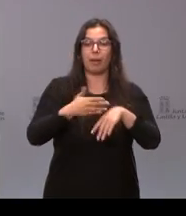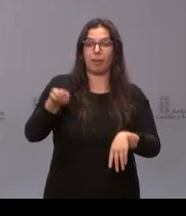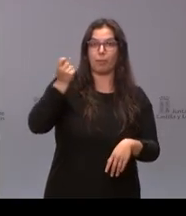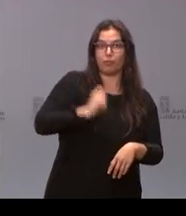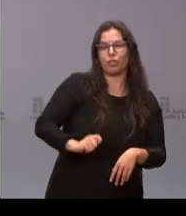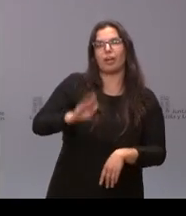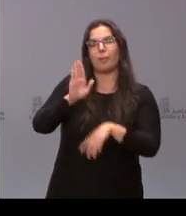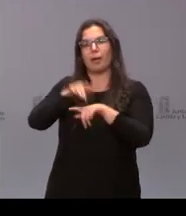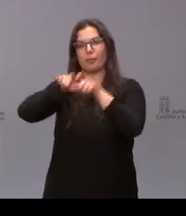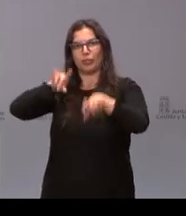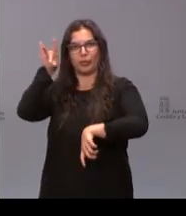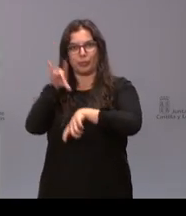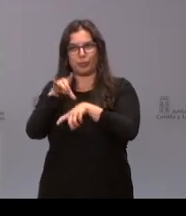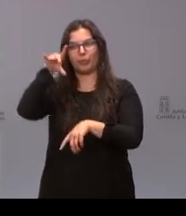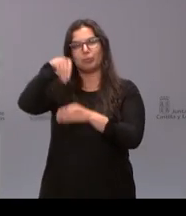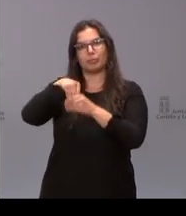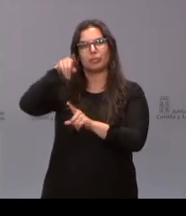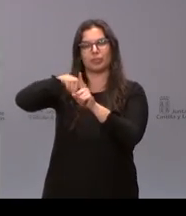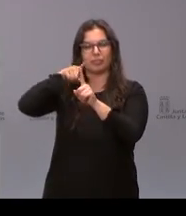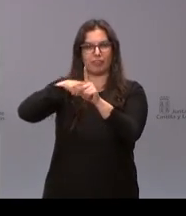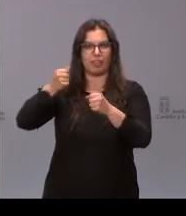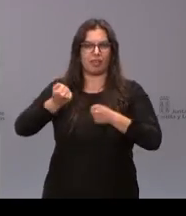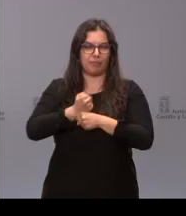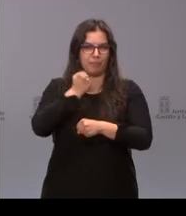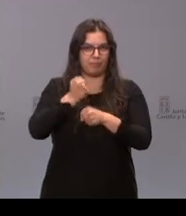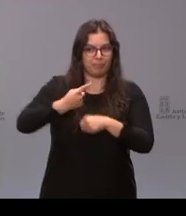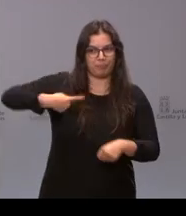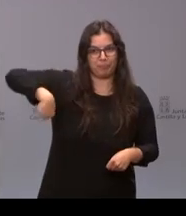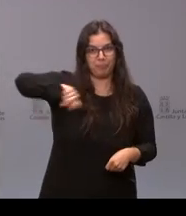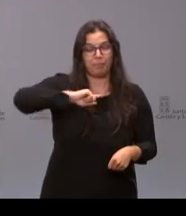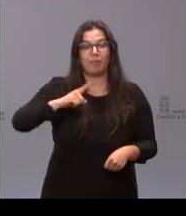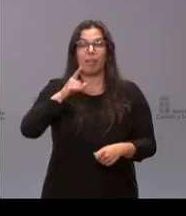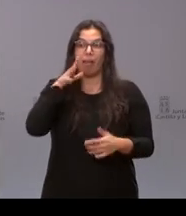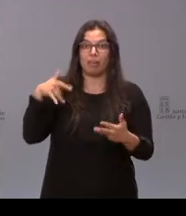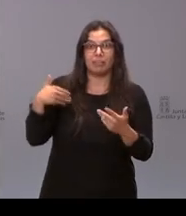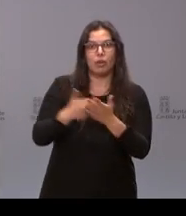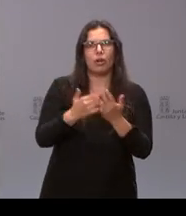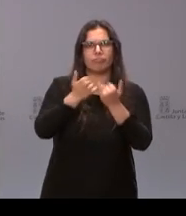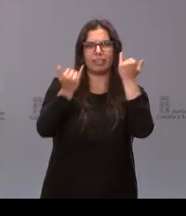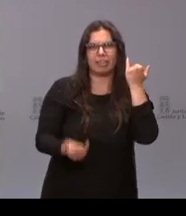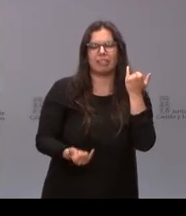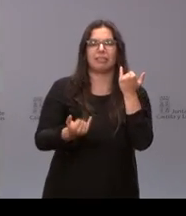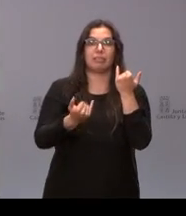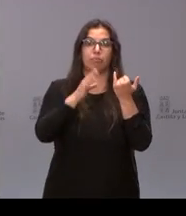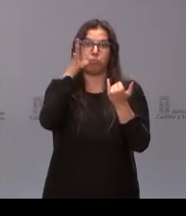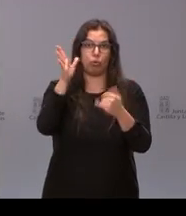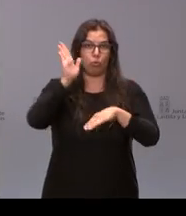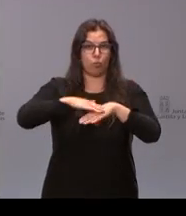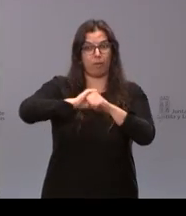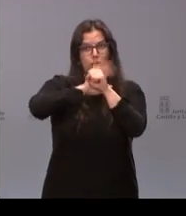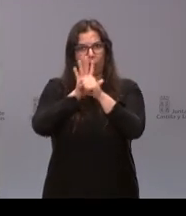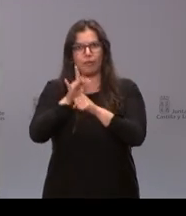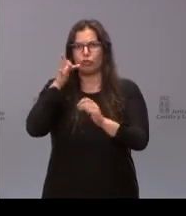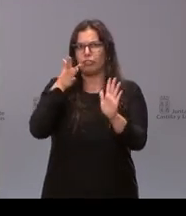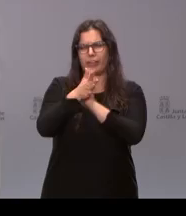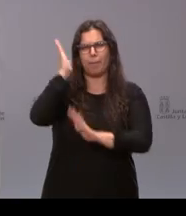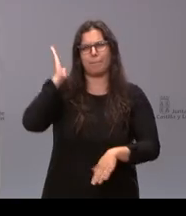pacientes que conforman su población de referencia. En esta trayectoria, la crisis sanitaria ocasionada por la pandemia ha supuesto